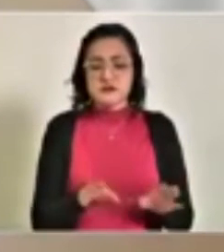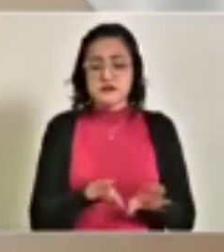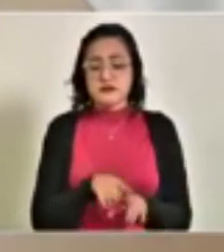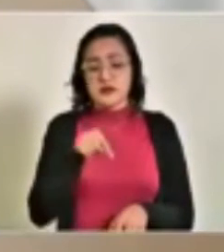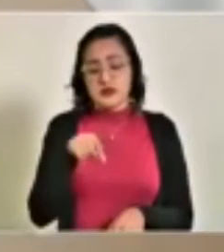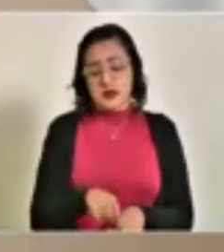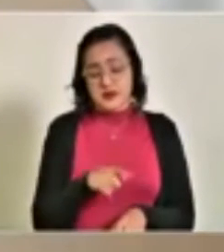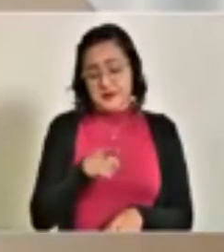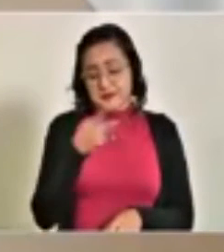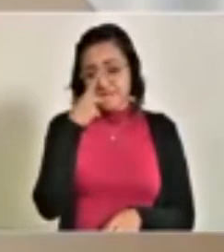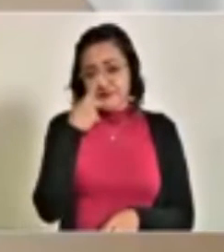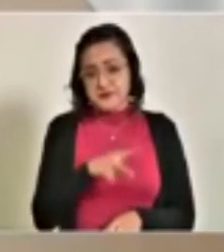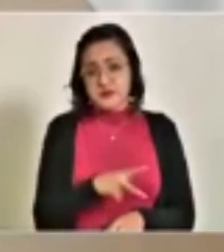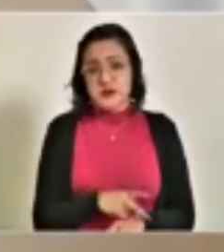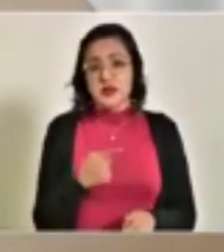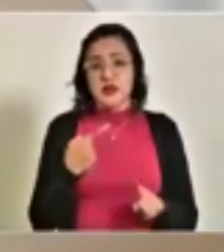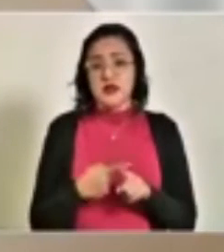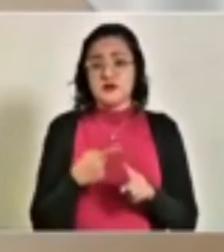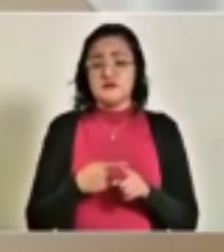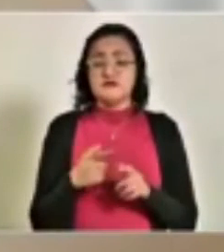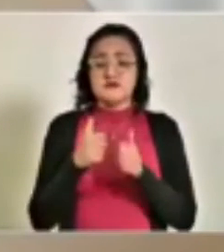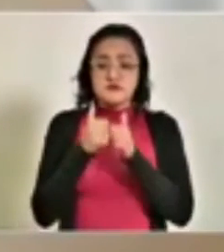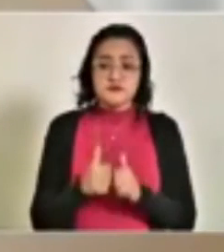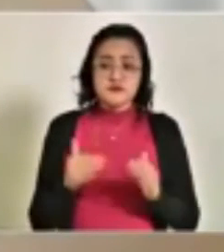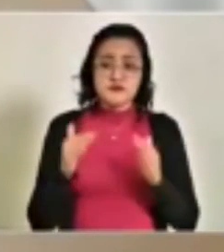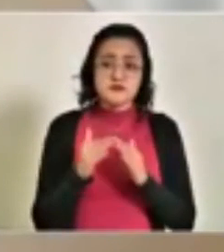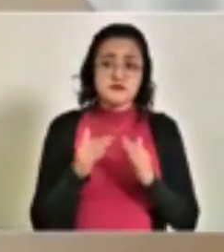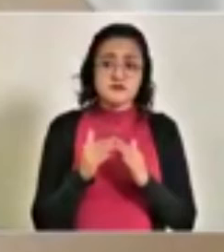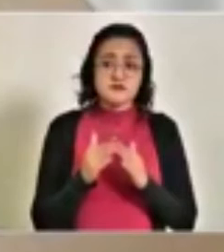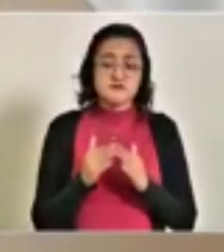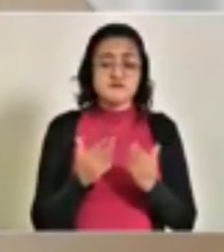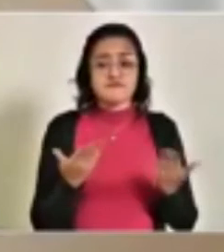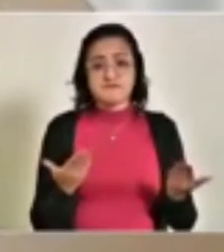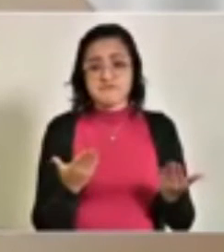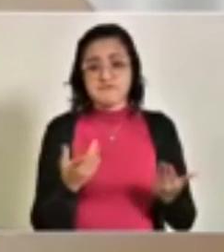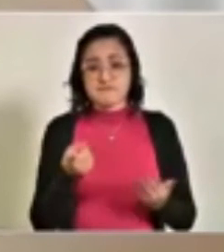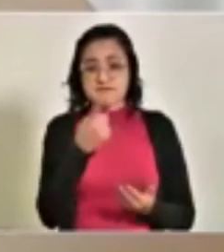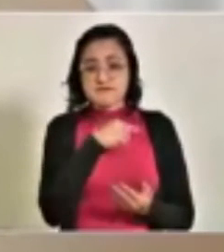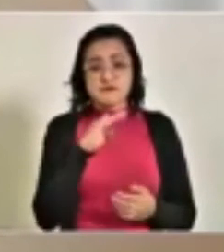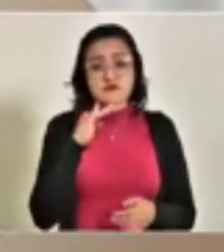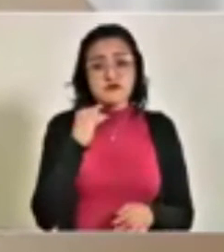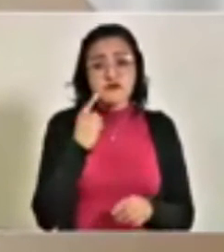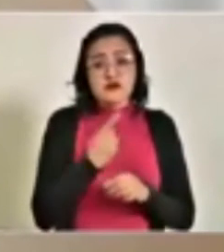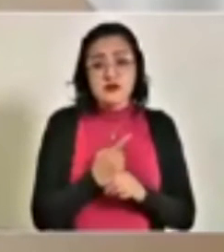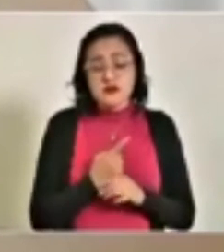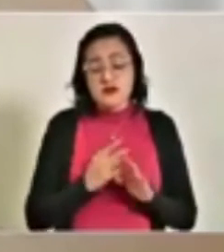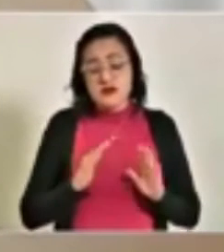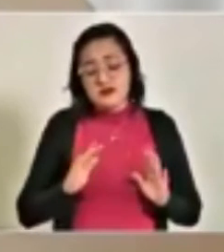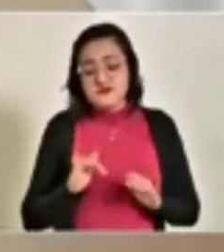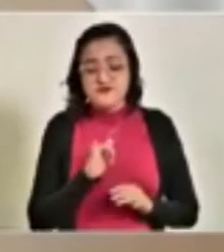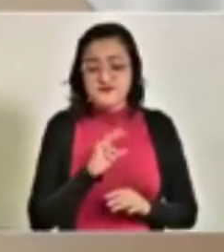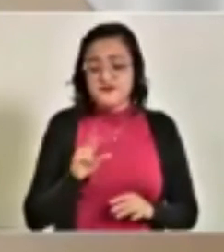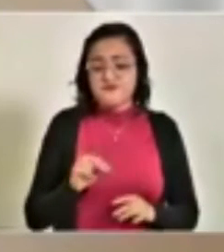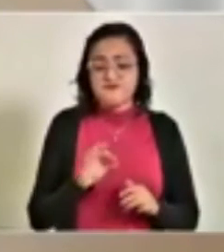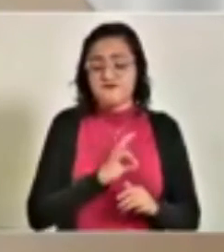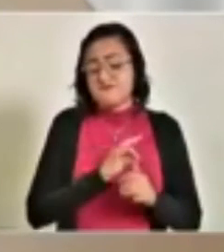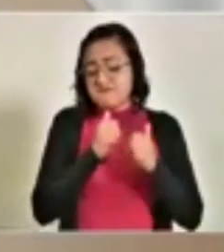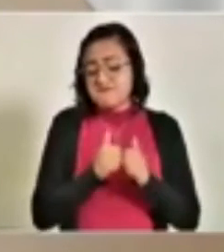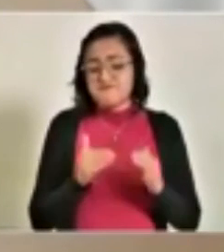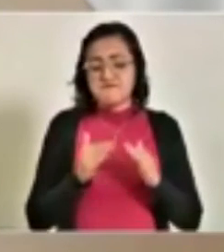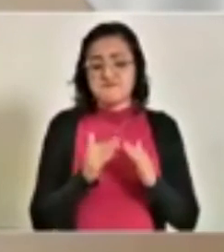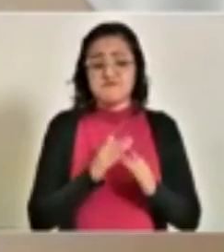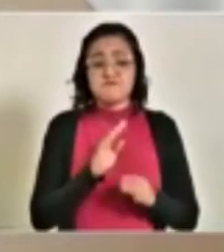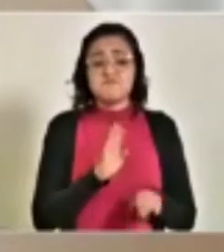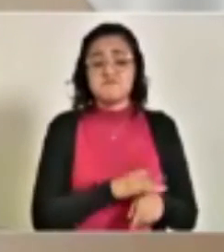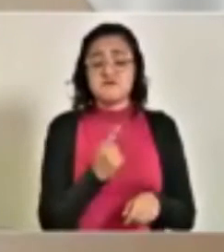México, el confinamiento solamente fue como fue, voluntario, porque